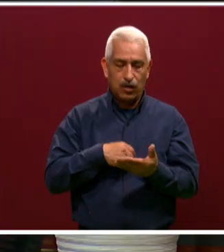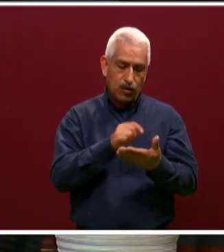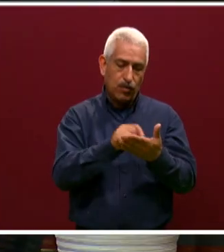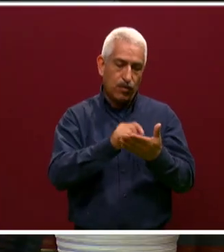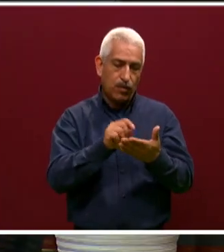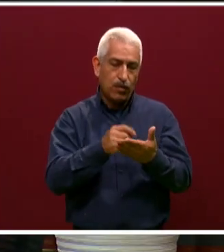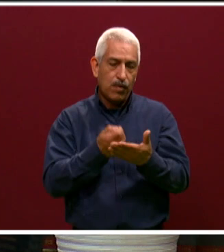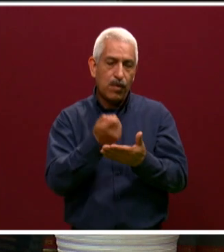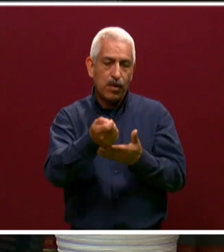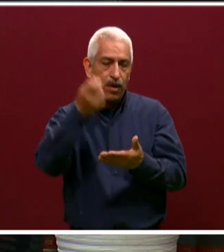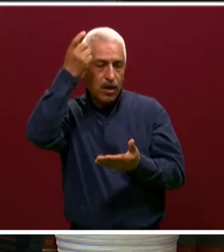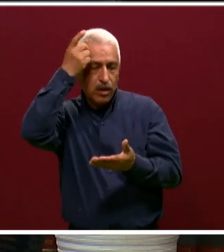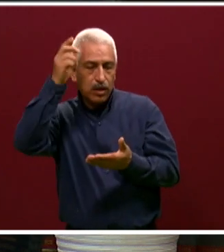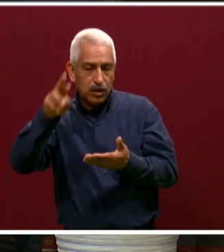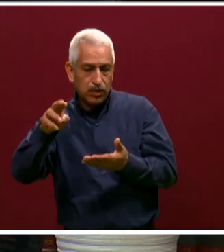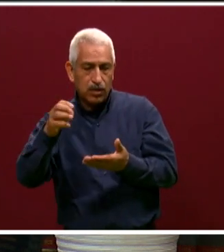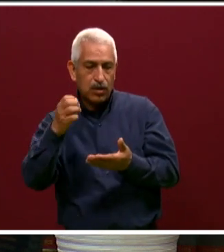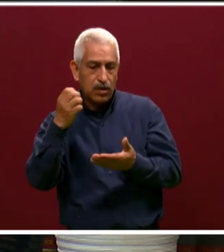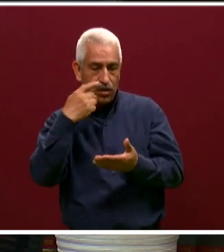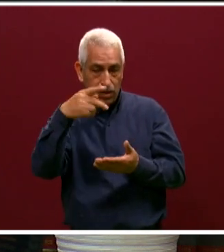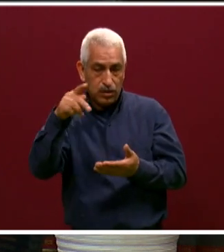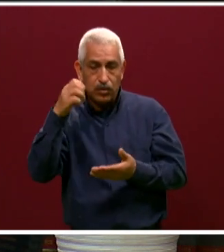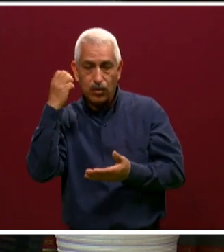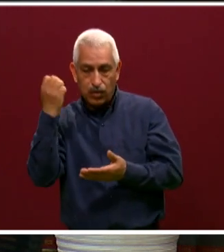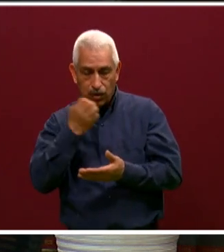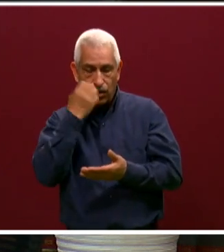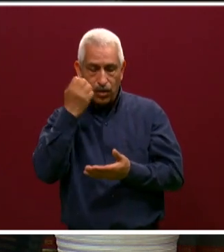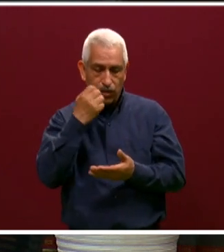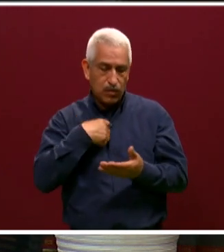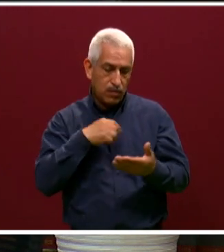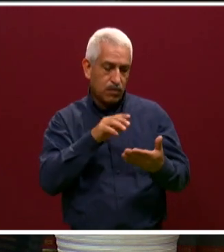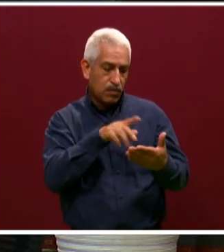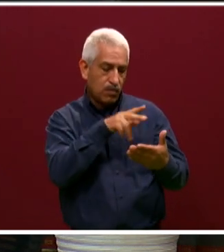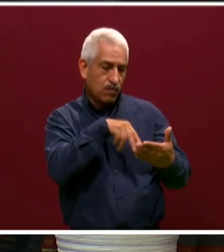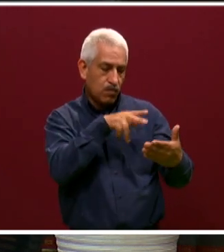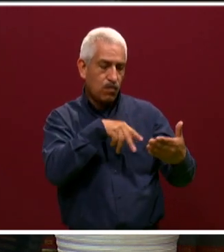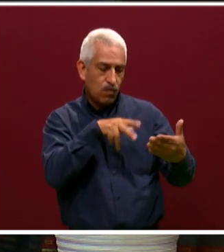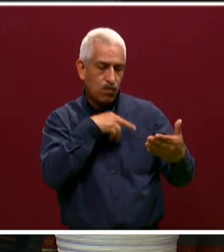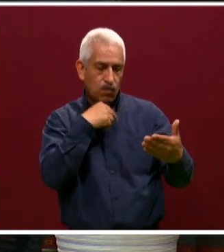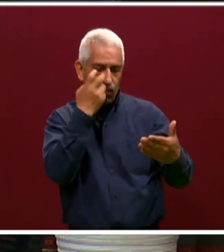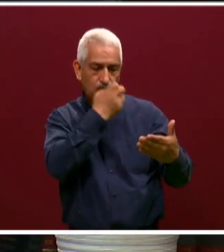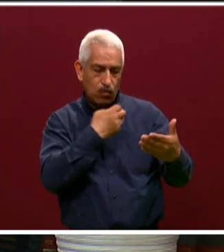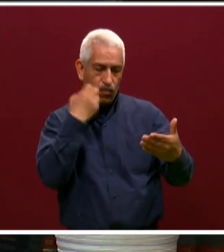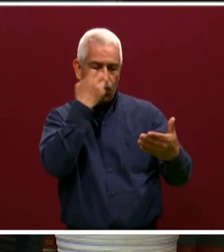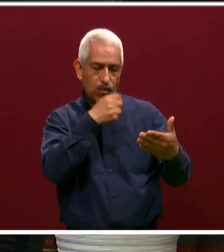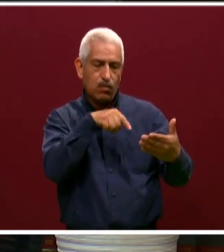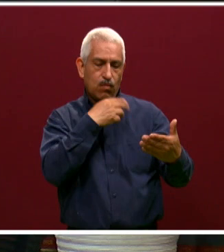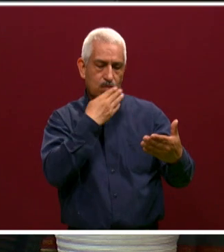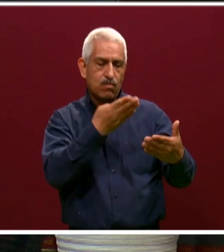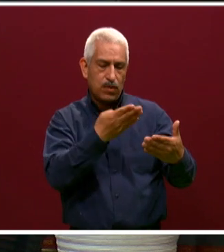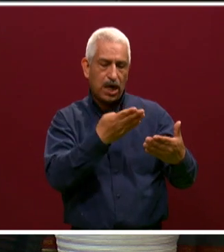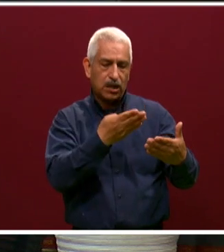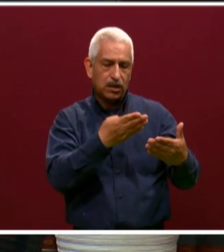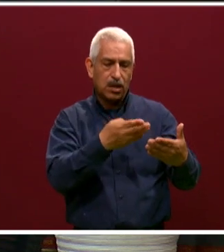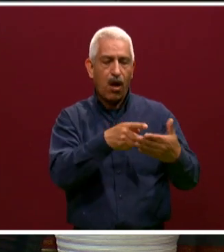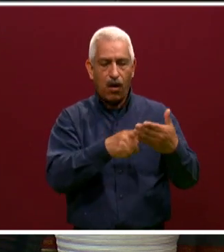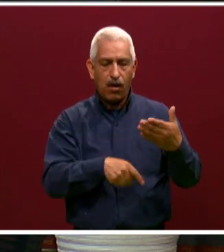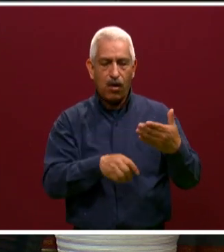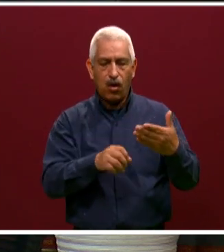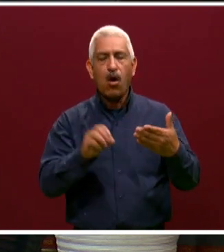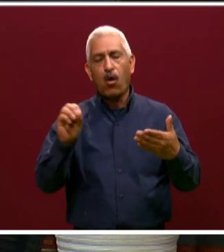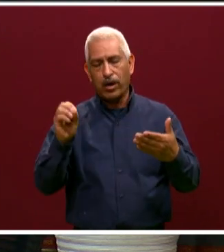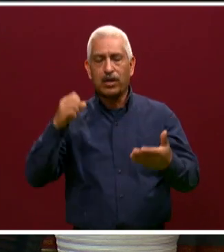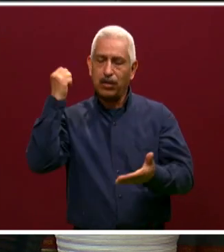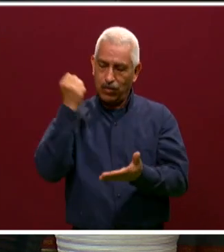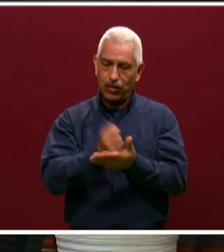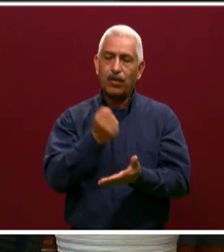director del plantel, eso nos canaliza a nosotros, se estudia el caso y se está dentro de lo que se está pidiendo, se aprueba la